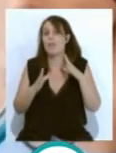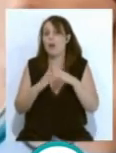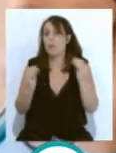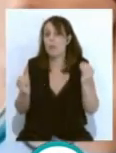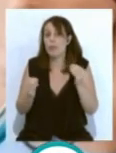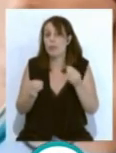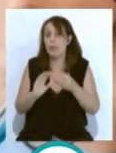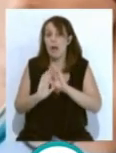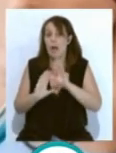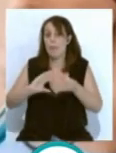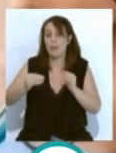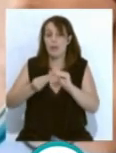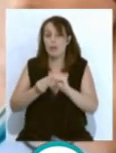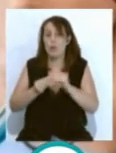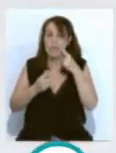Salud Responde.